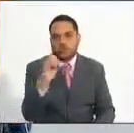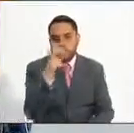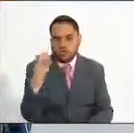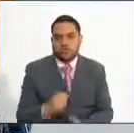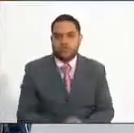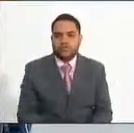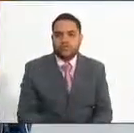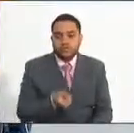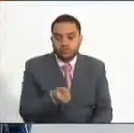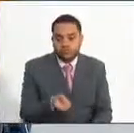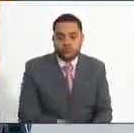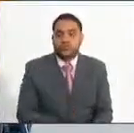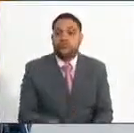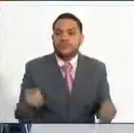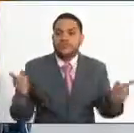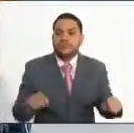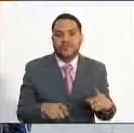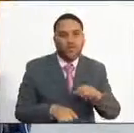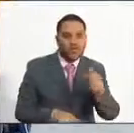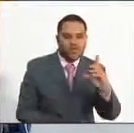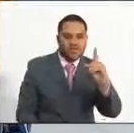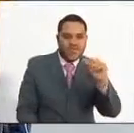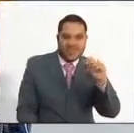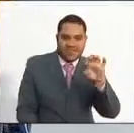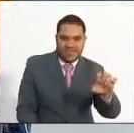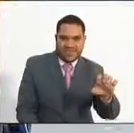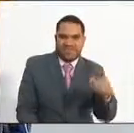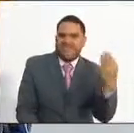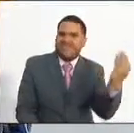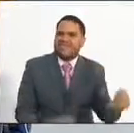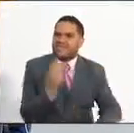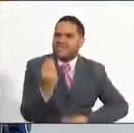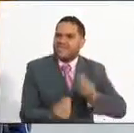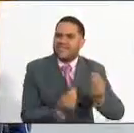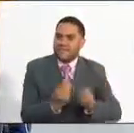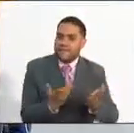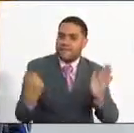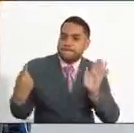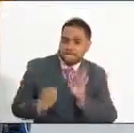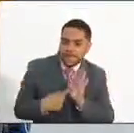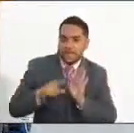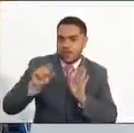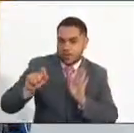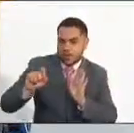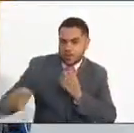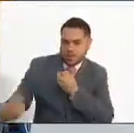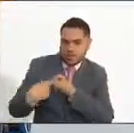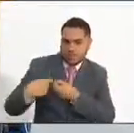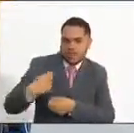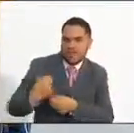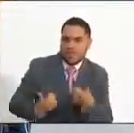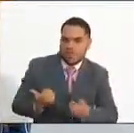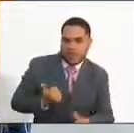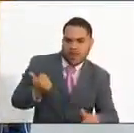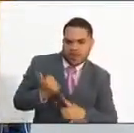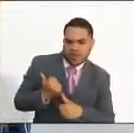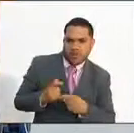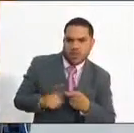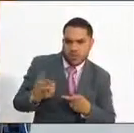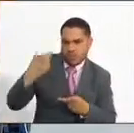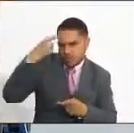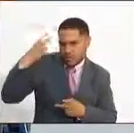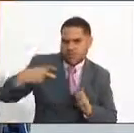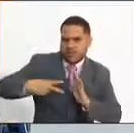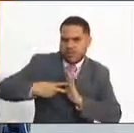finalmente la convocatoria DANE que pretende proveer 1.011 empleos de los niveles asesor, profesional, técnico y